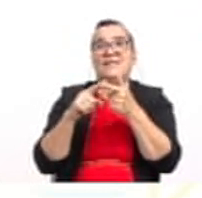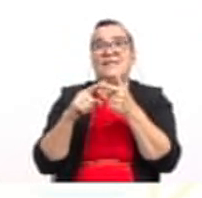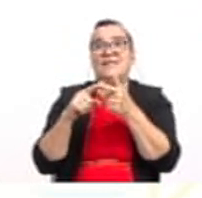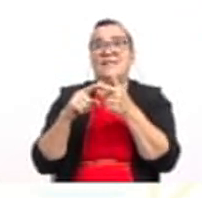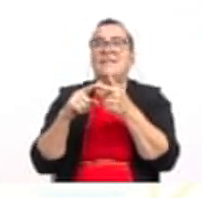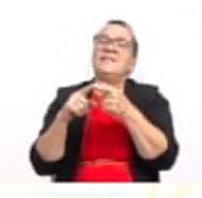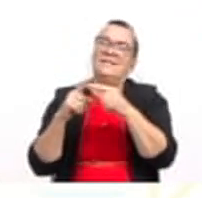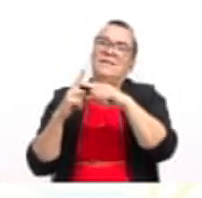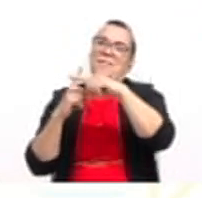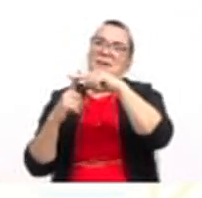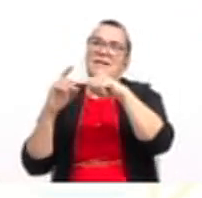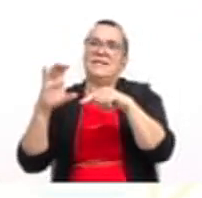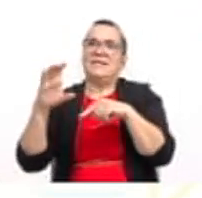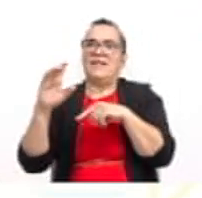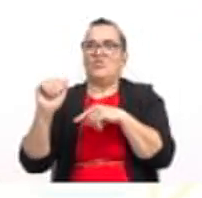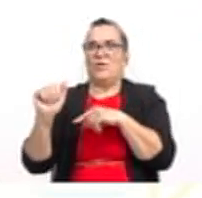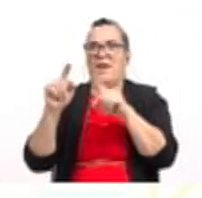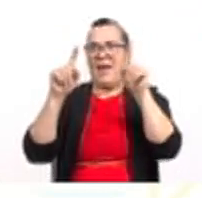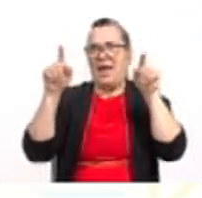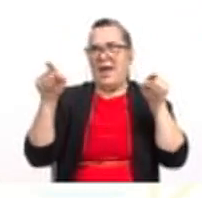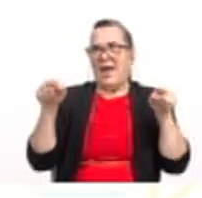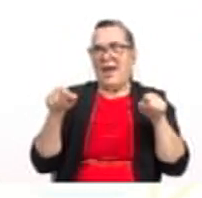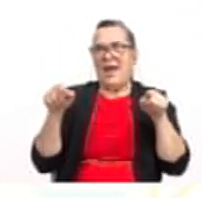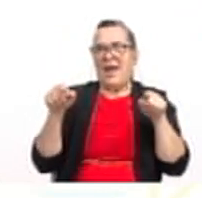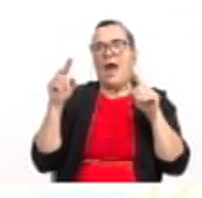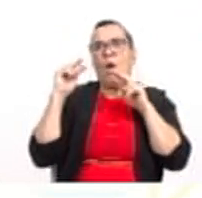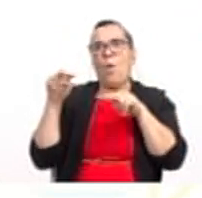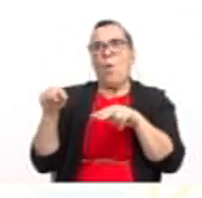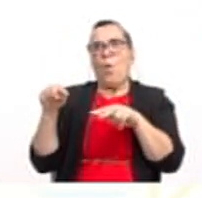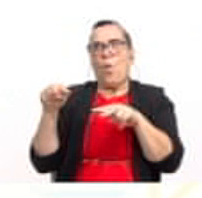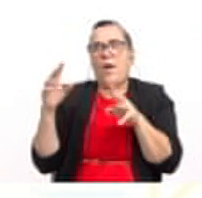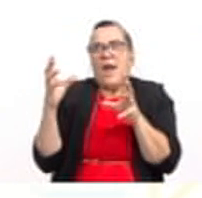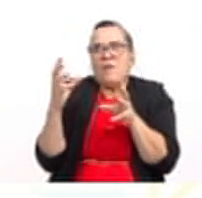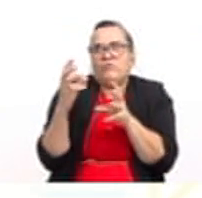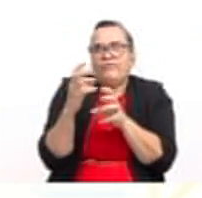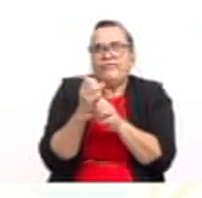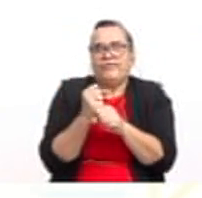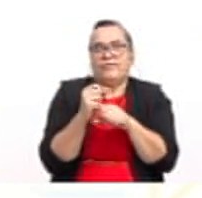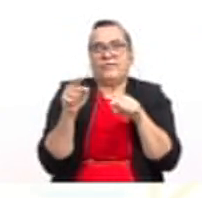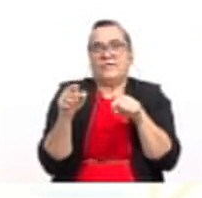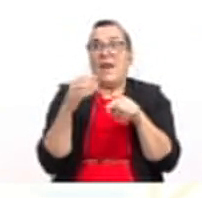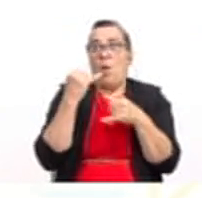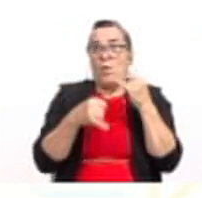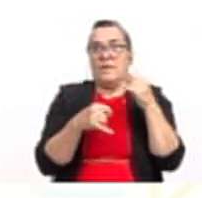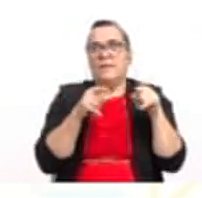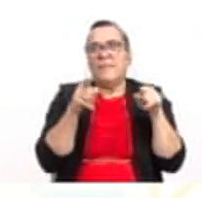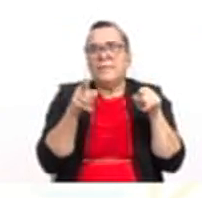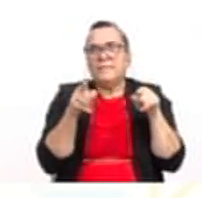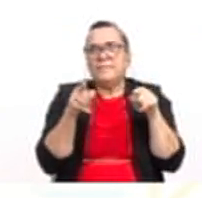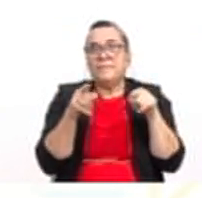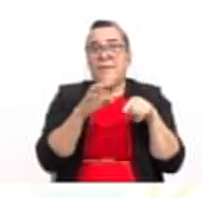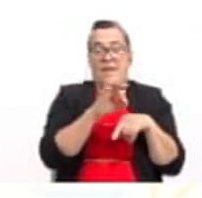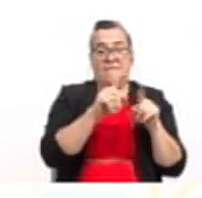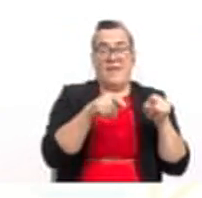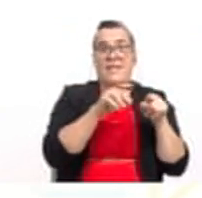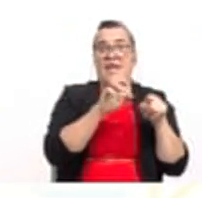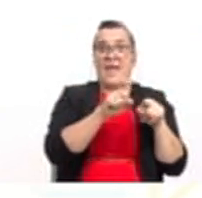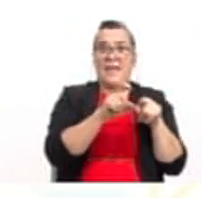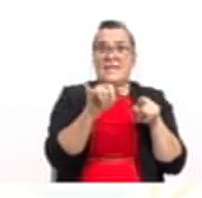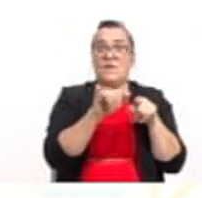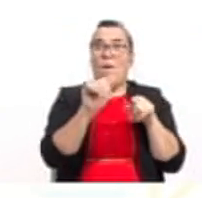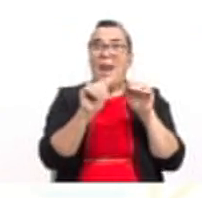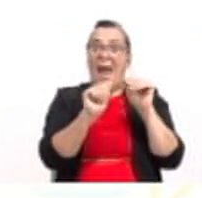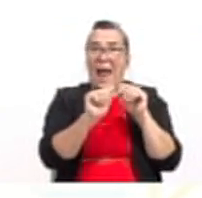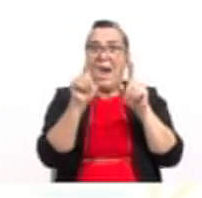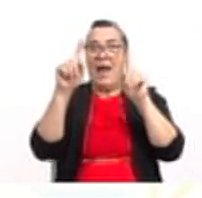c sobre a. Vamos a reducir un poco esta expresión y vamos a obtener que f de x es igual a